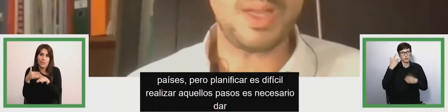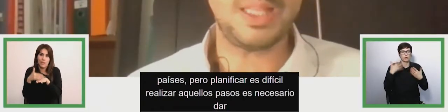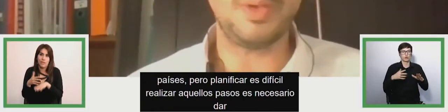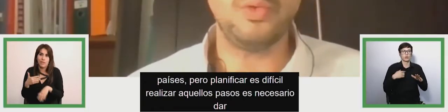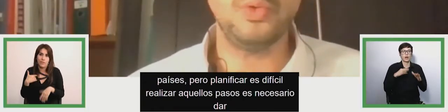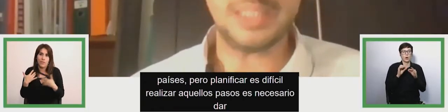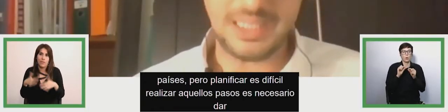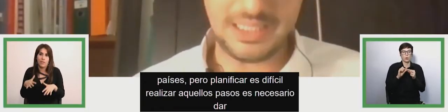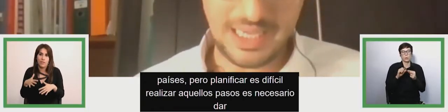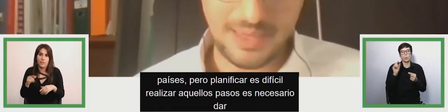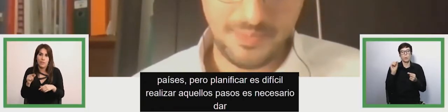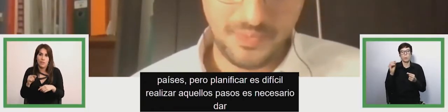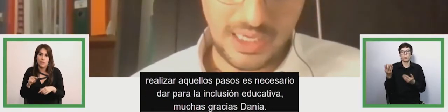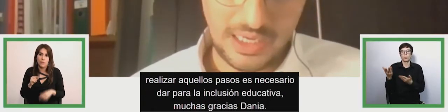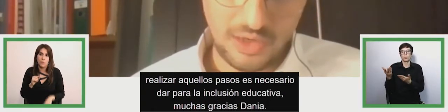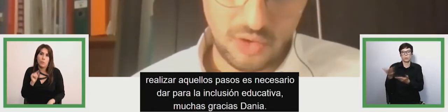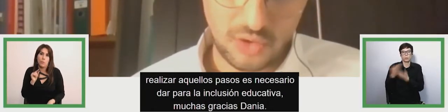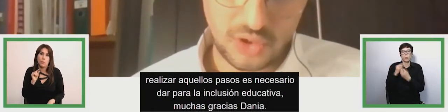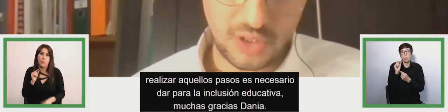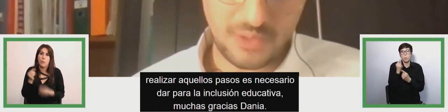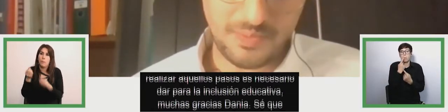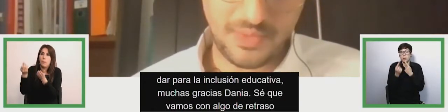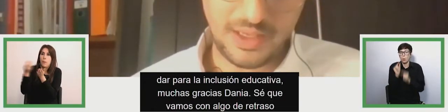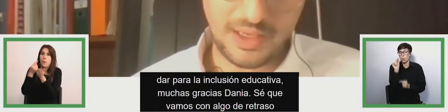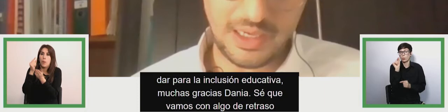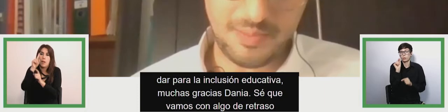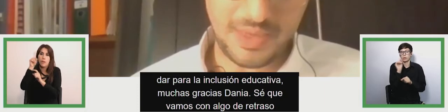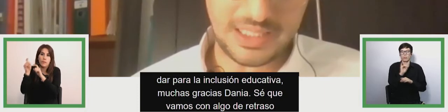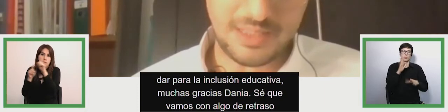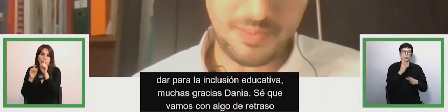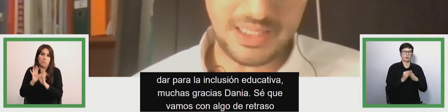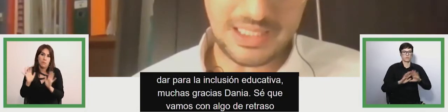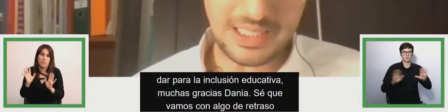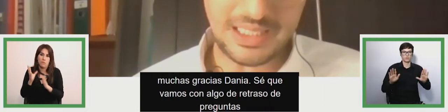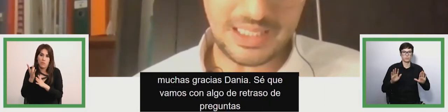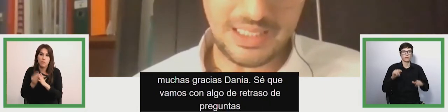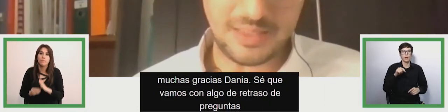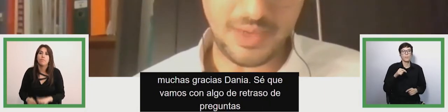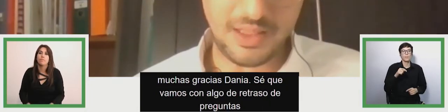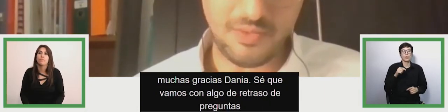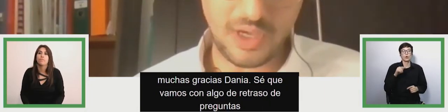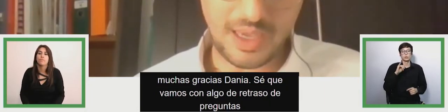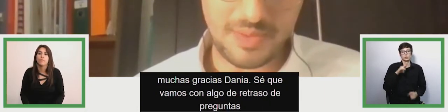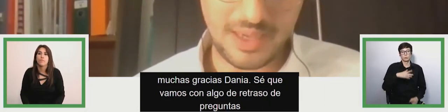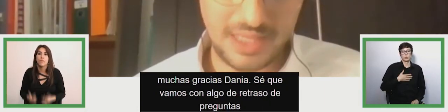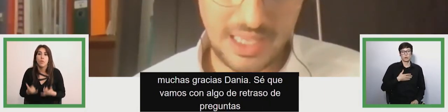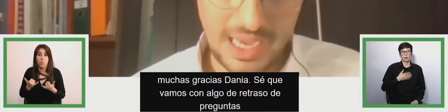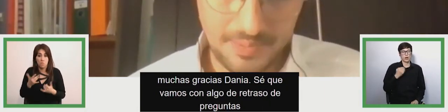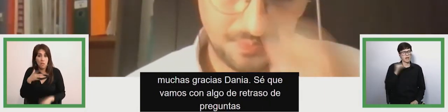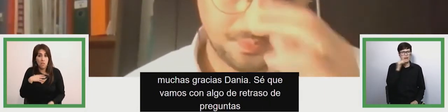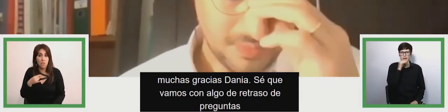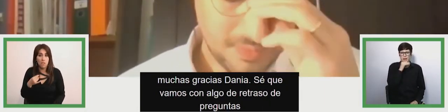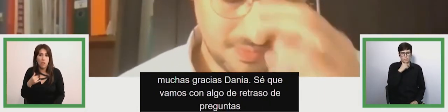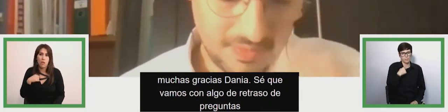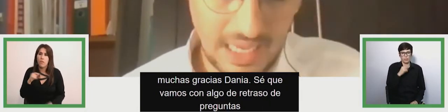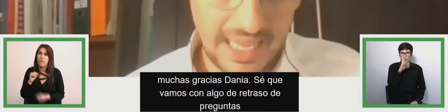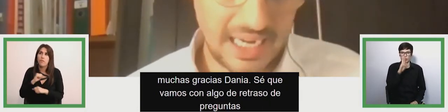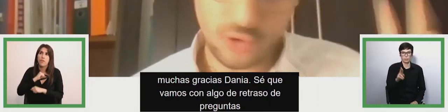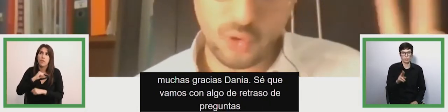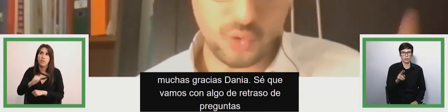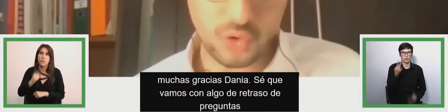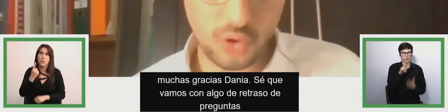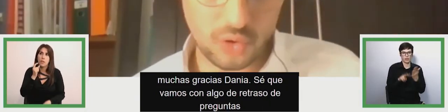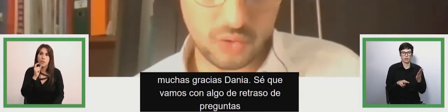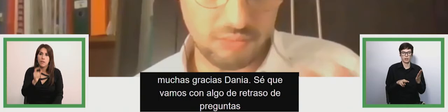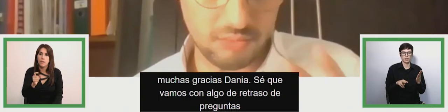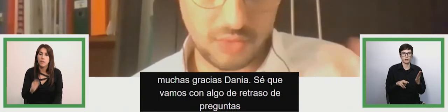un par de preguntas desde los participantes así que si les parece voy rápidamente a leerlas